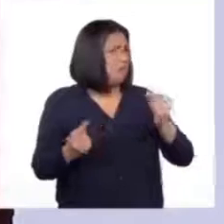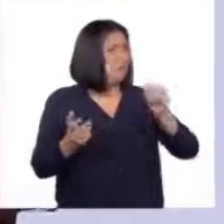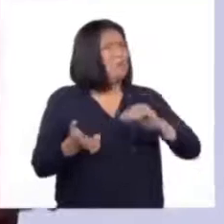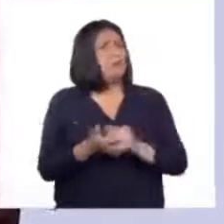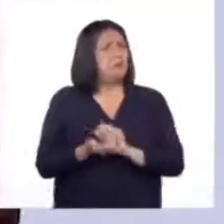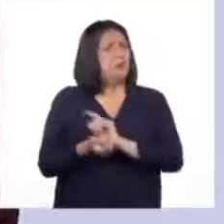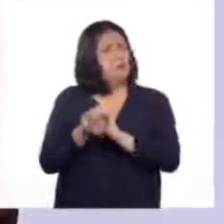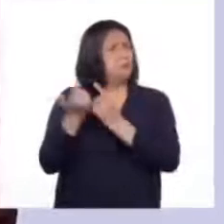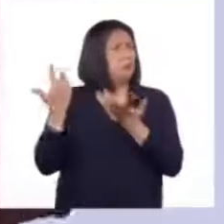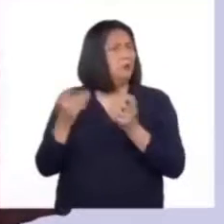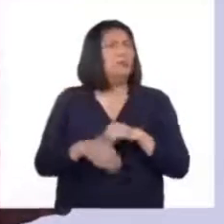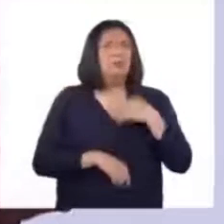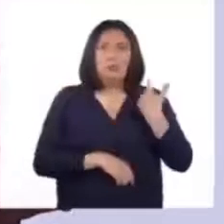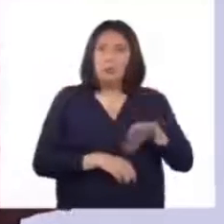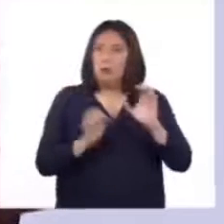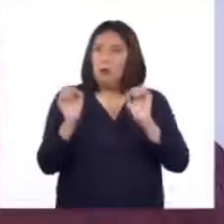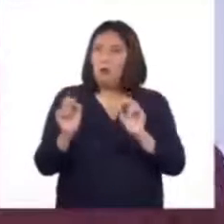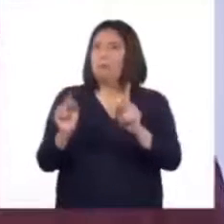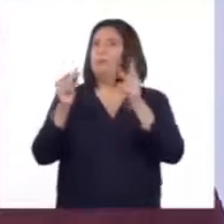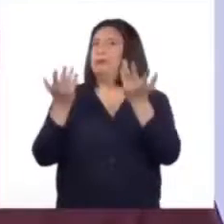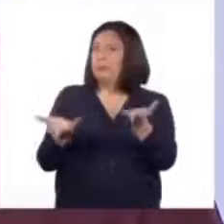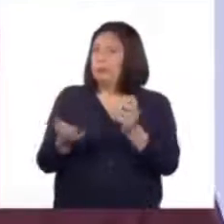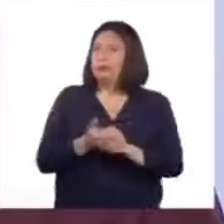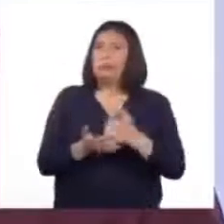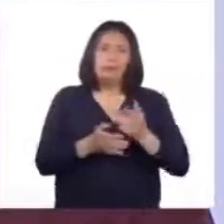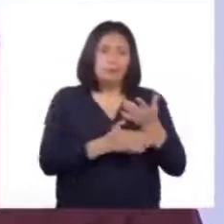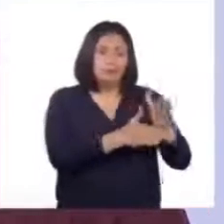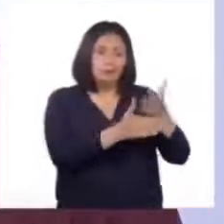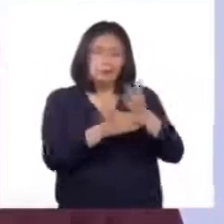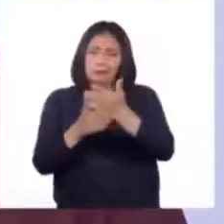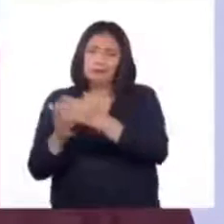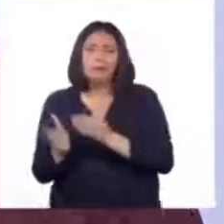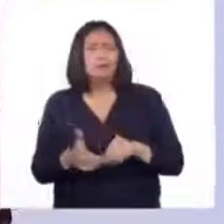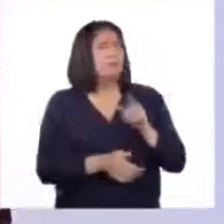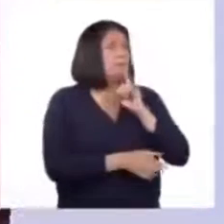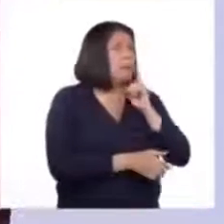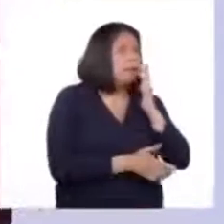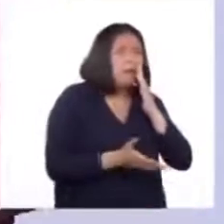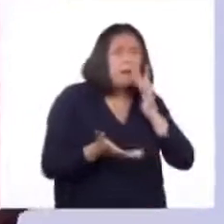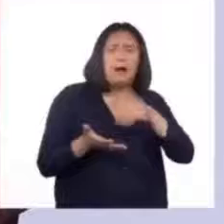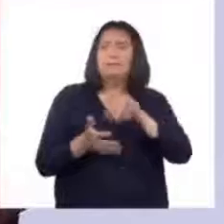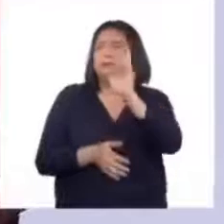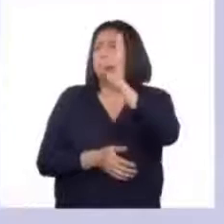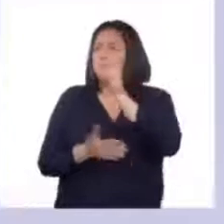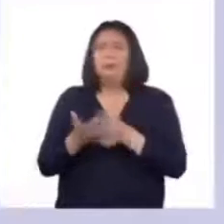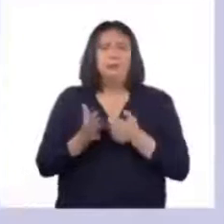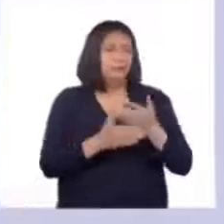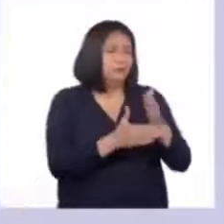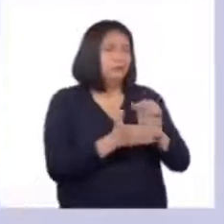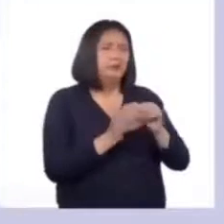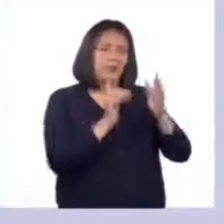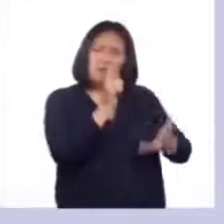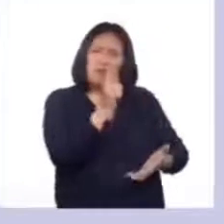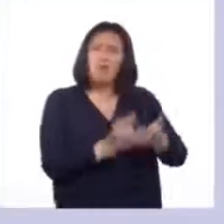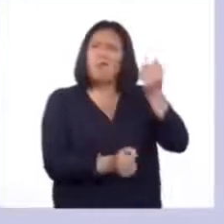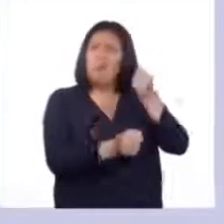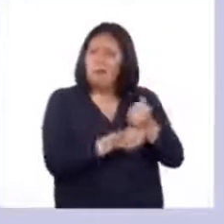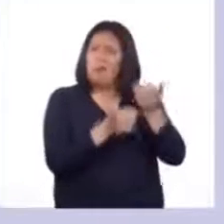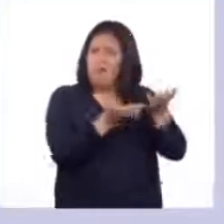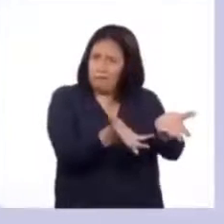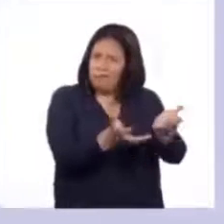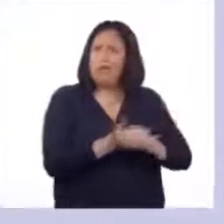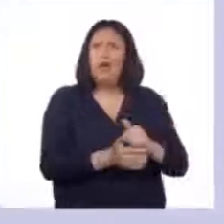y que puede ser una gran oportunidad para compartirlo con tus padres y profesores. ¡Confía en ellos!